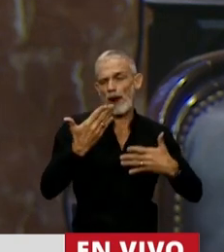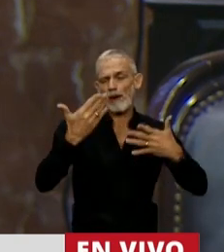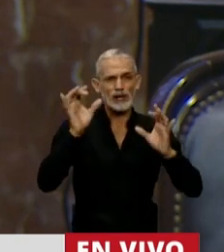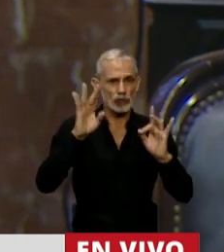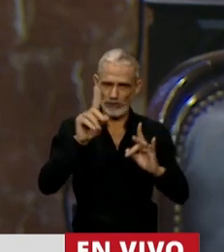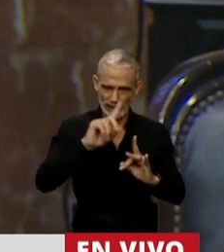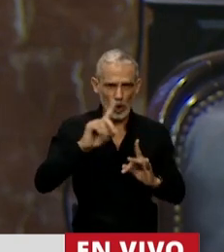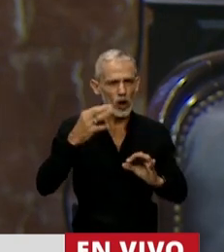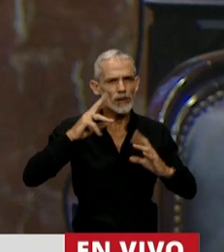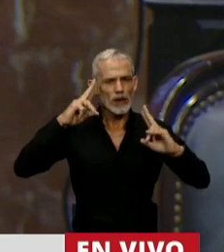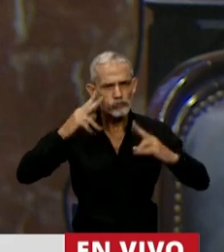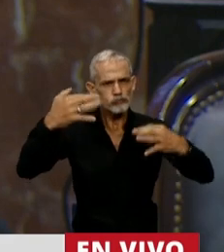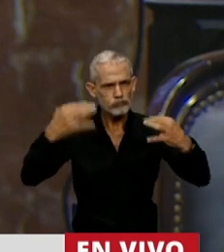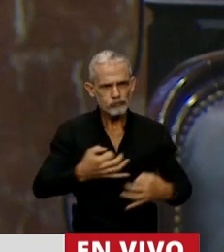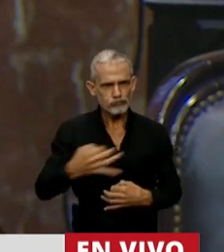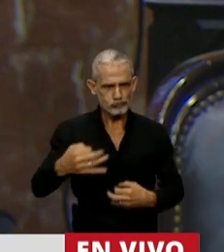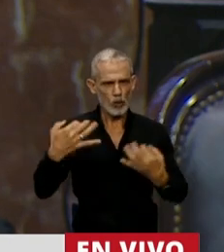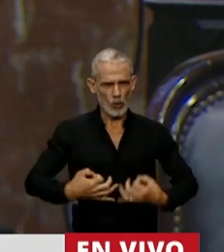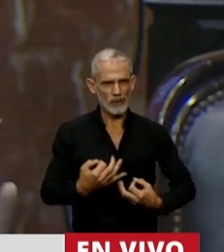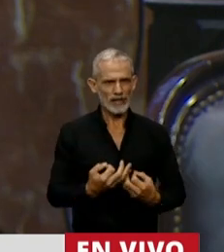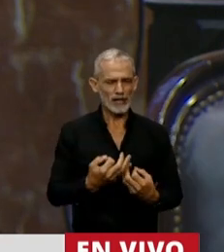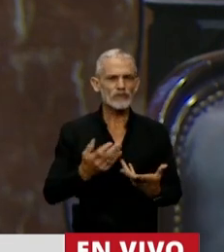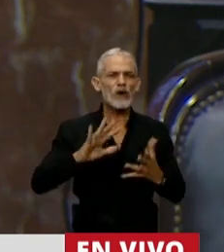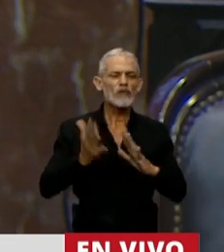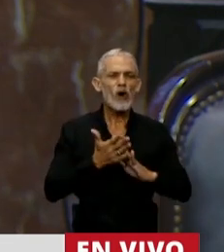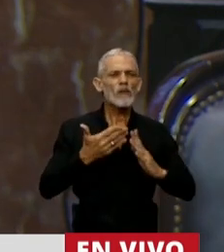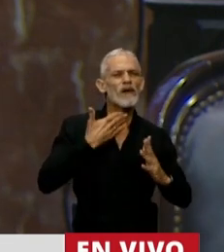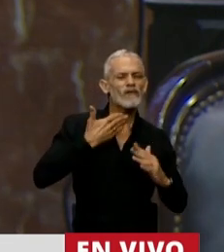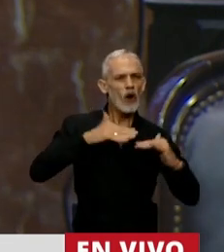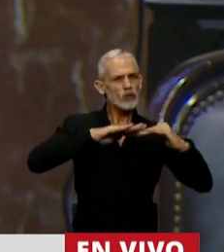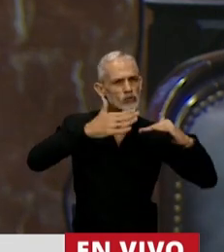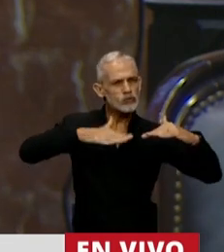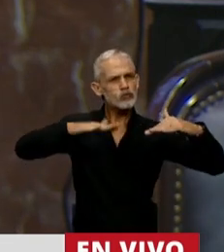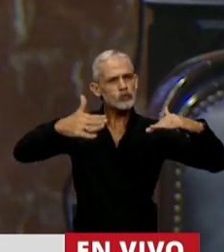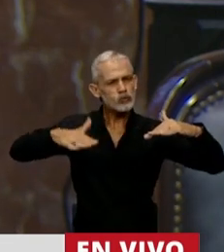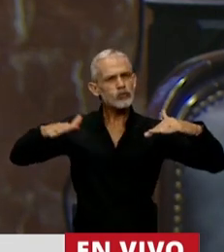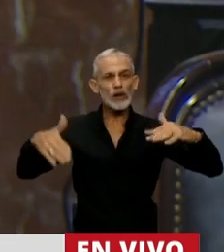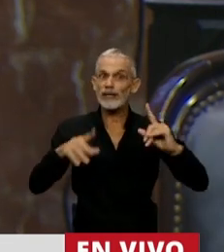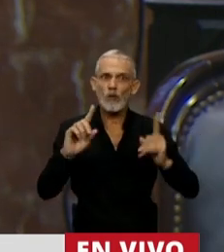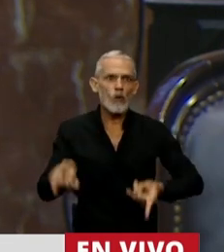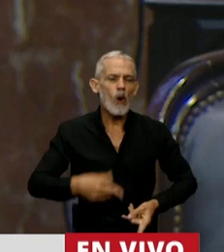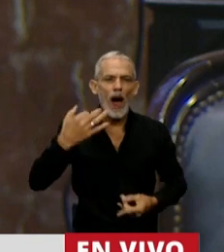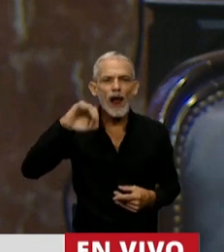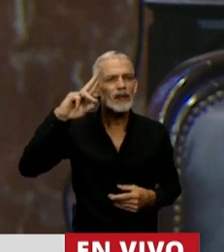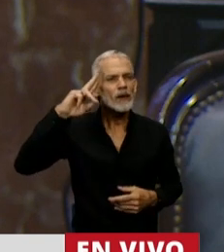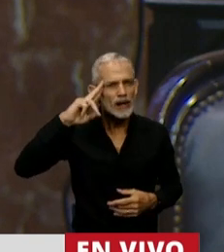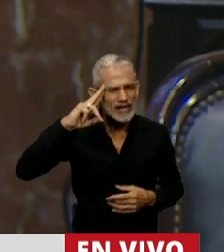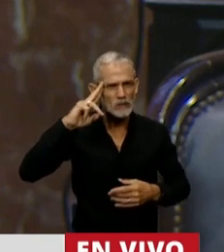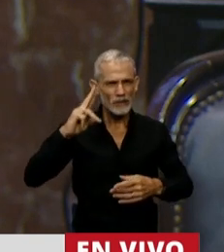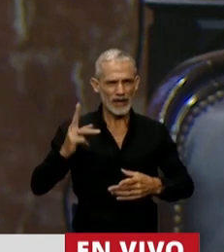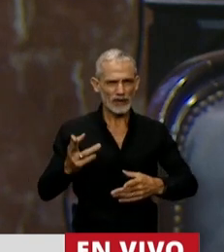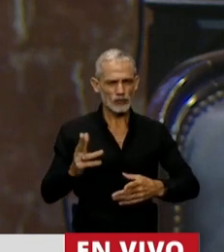también se practica. Aún con tonos monocordes, el respeto se debe practicar.